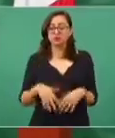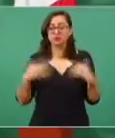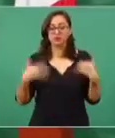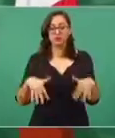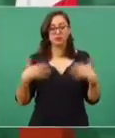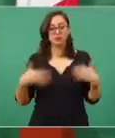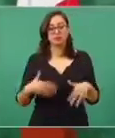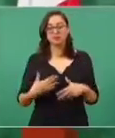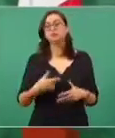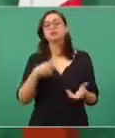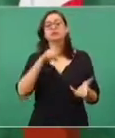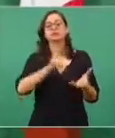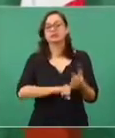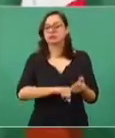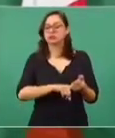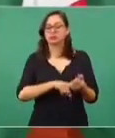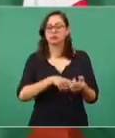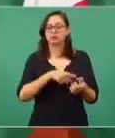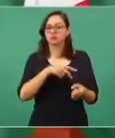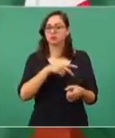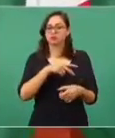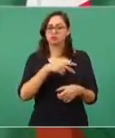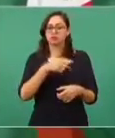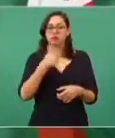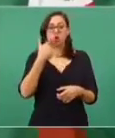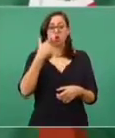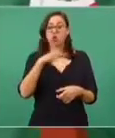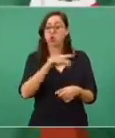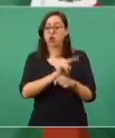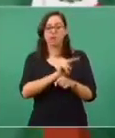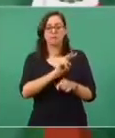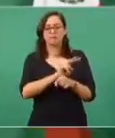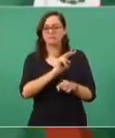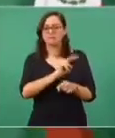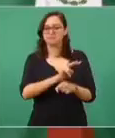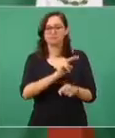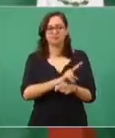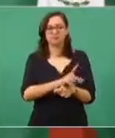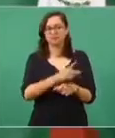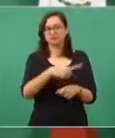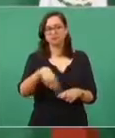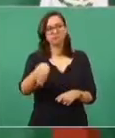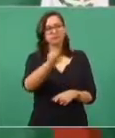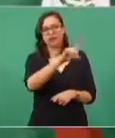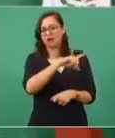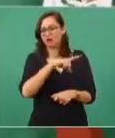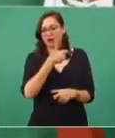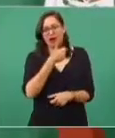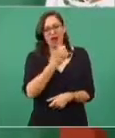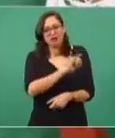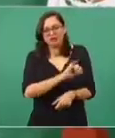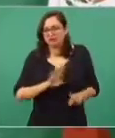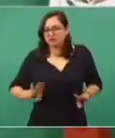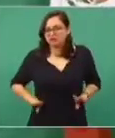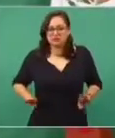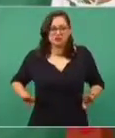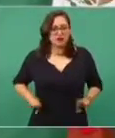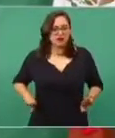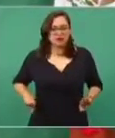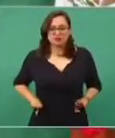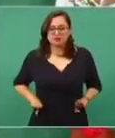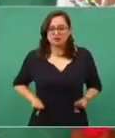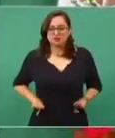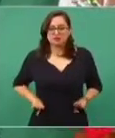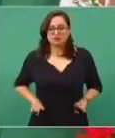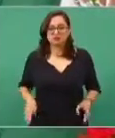fuertes los que defienden el que sea de esta manera. Acá es una, yo